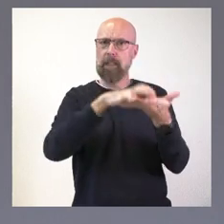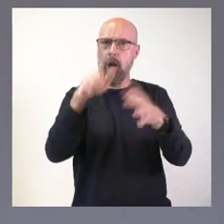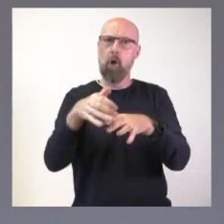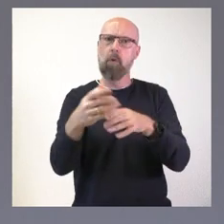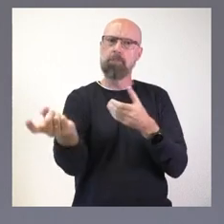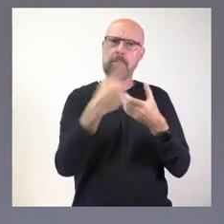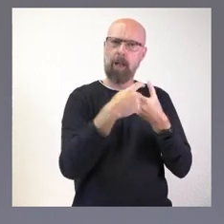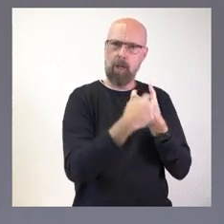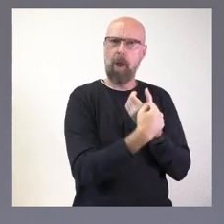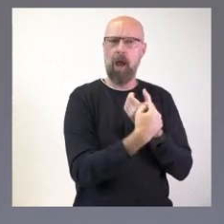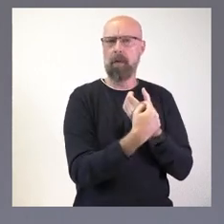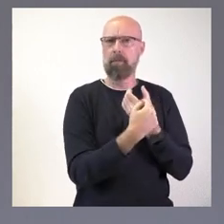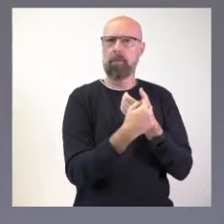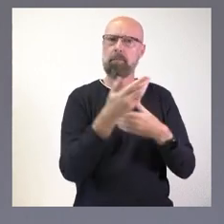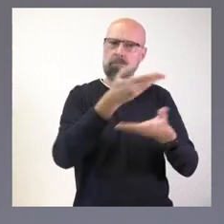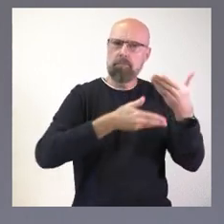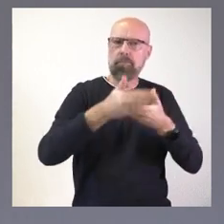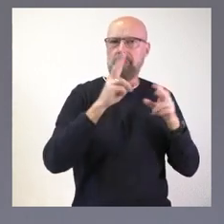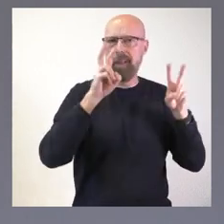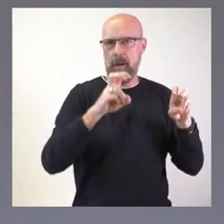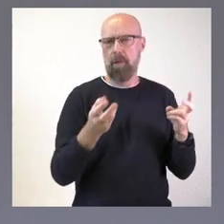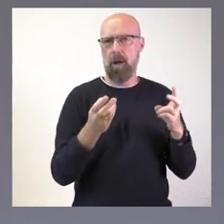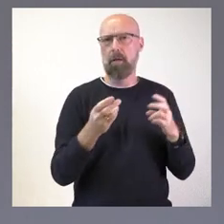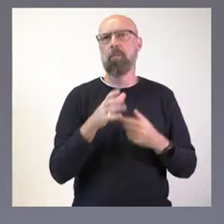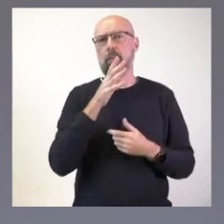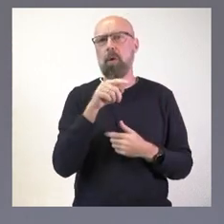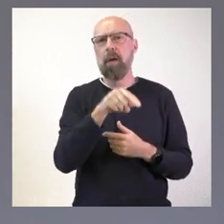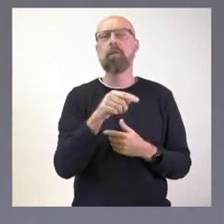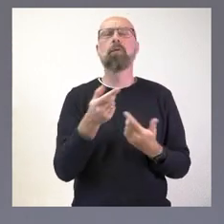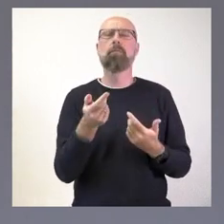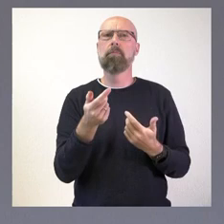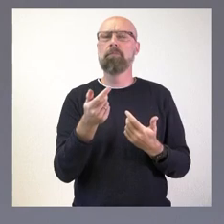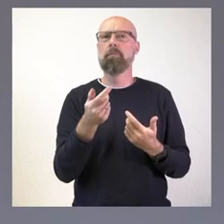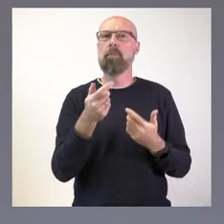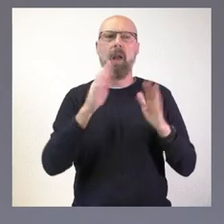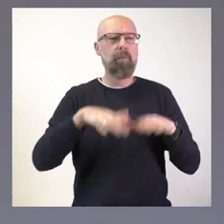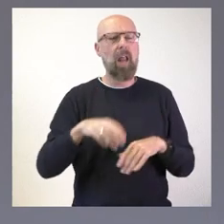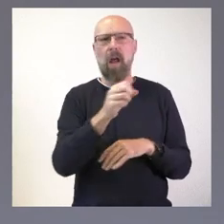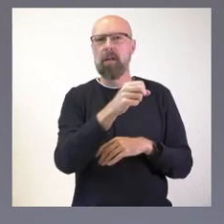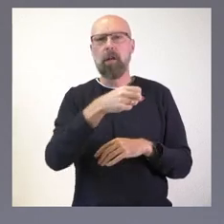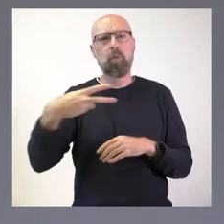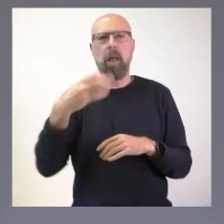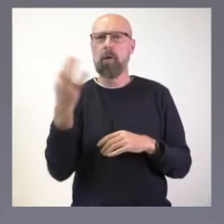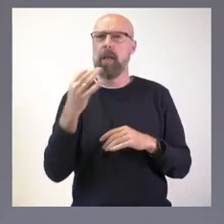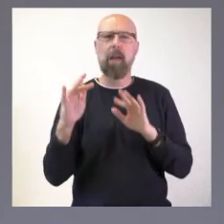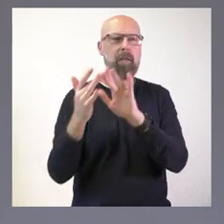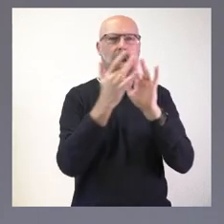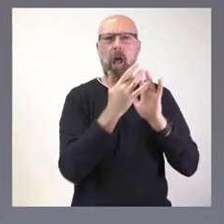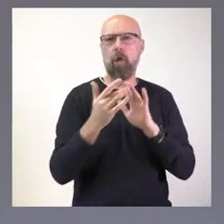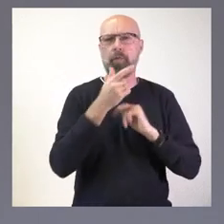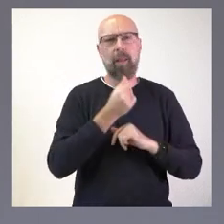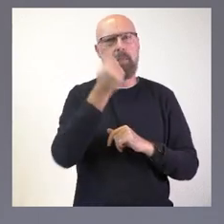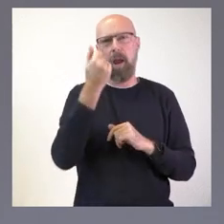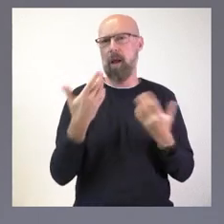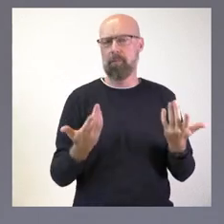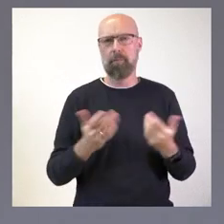proactiva en esta materia, que va a resultar en una relación mucho más sencilla de todos nosotros con la Administración.